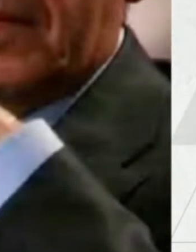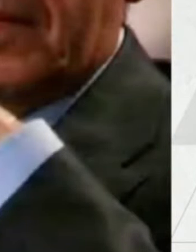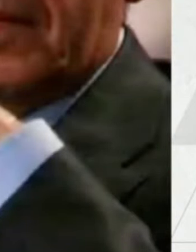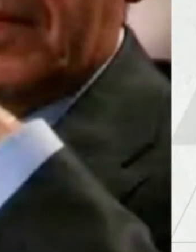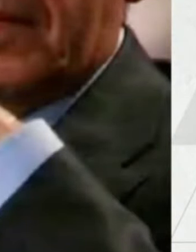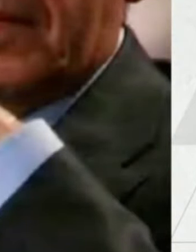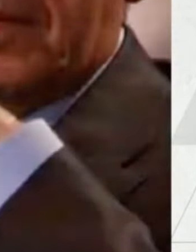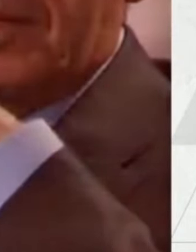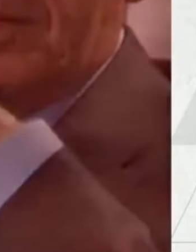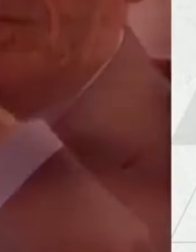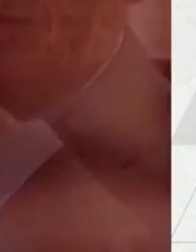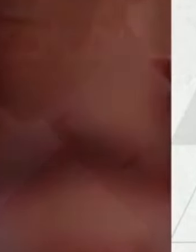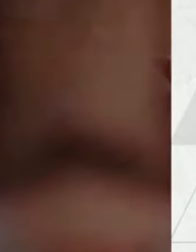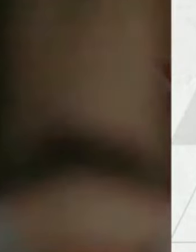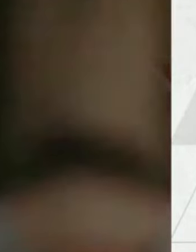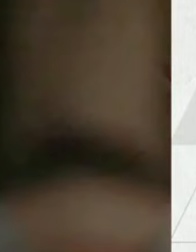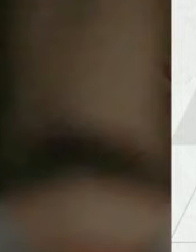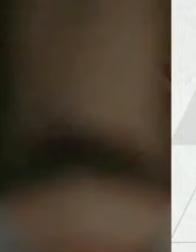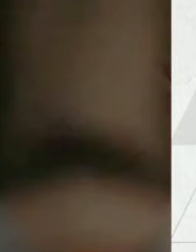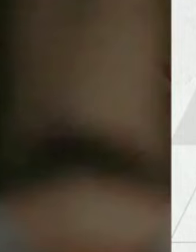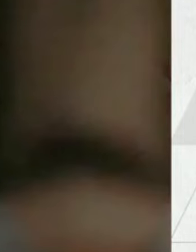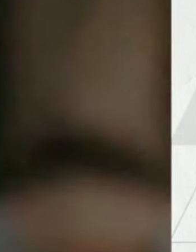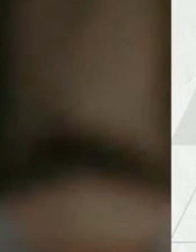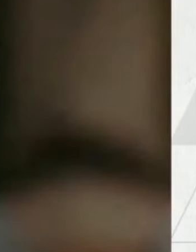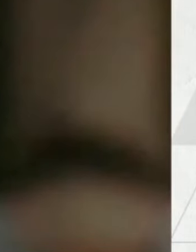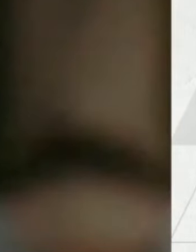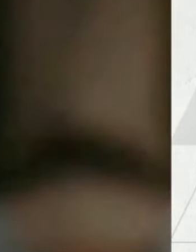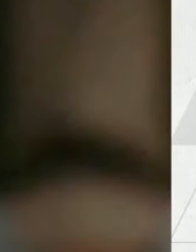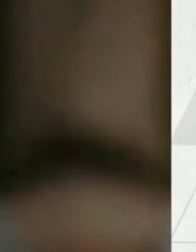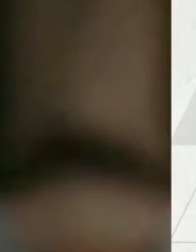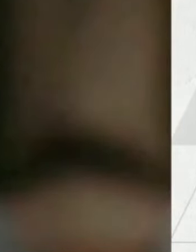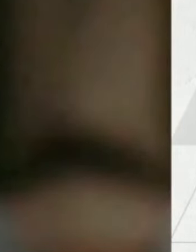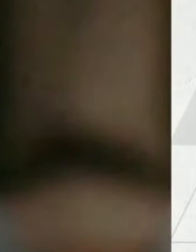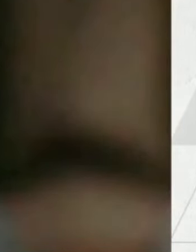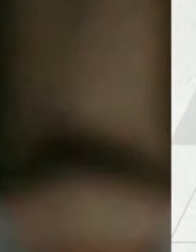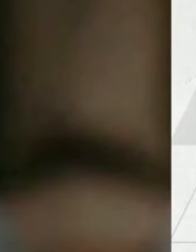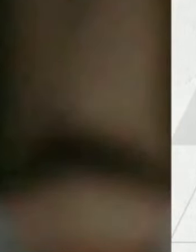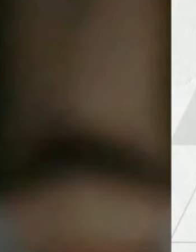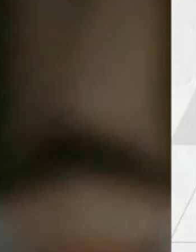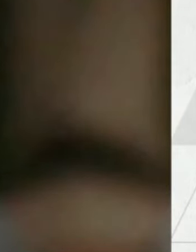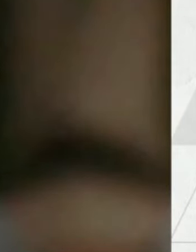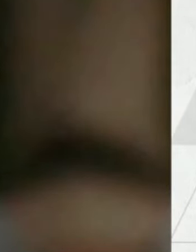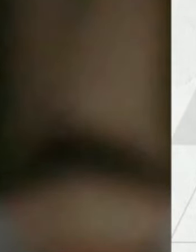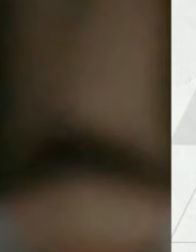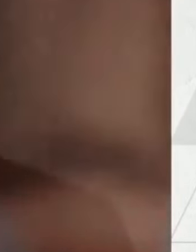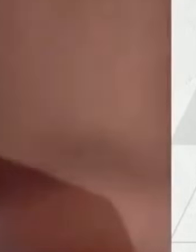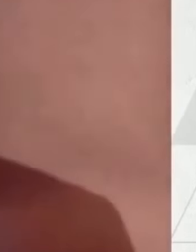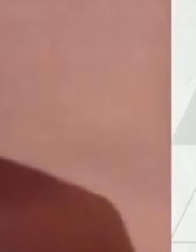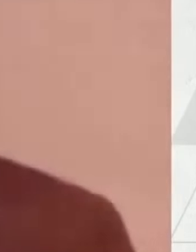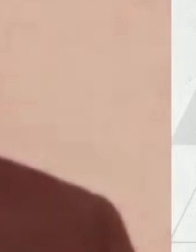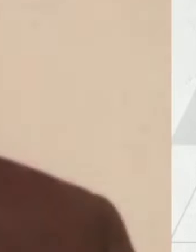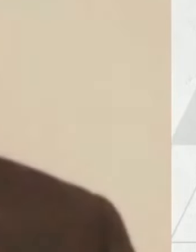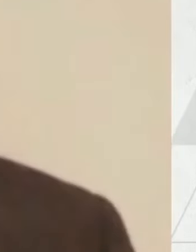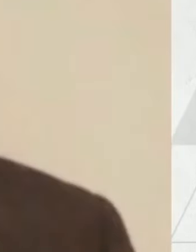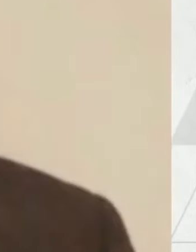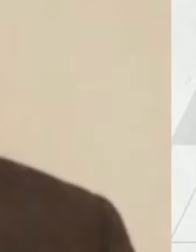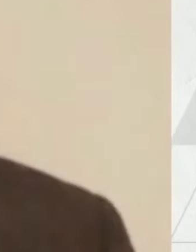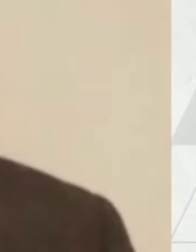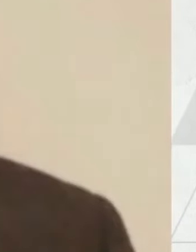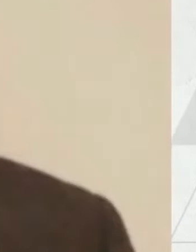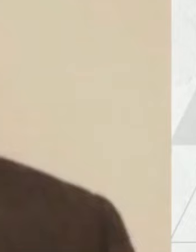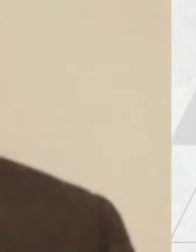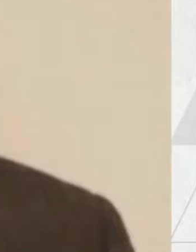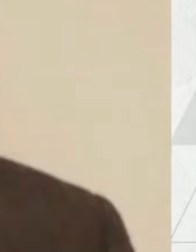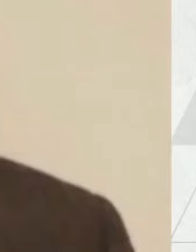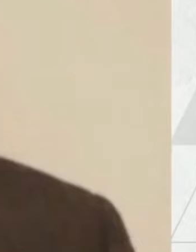a veces hasta el apapacho que tenía del gobierno, pero nada más ni nada menos que lo que la